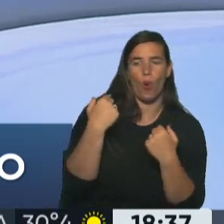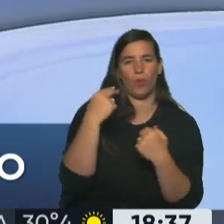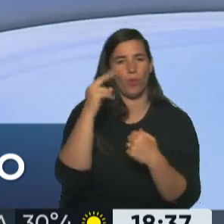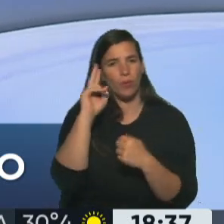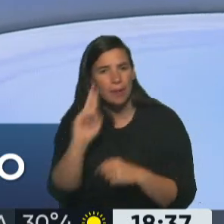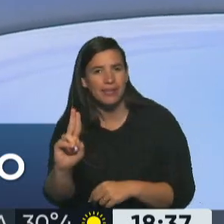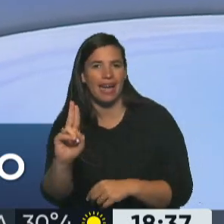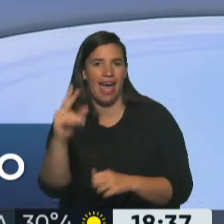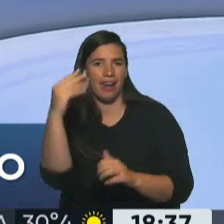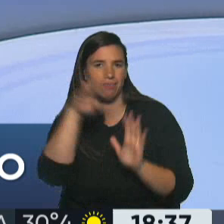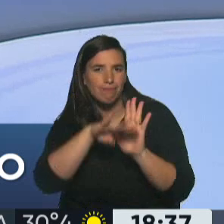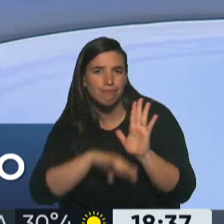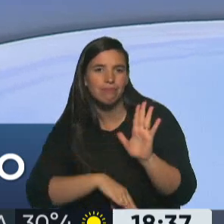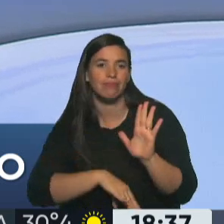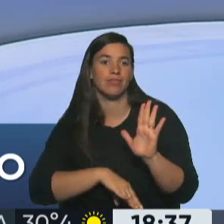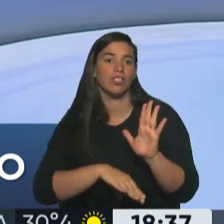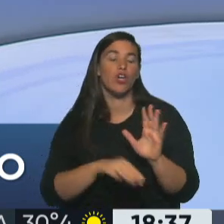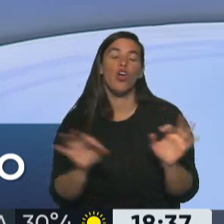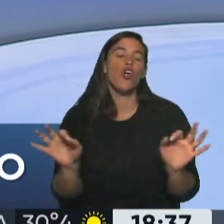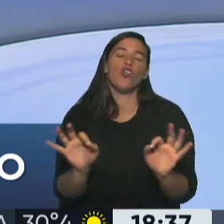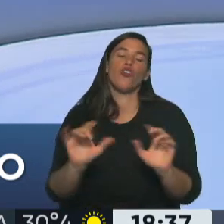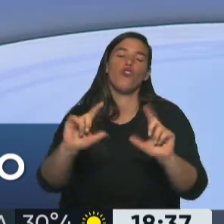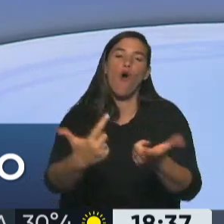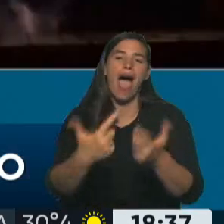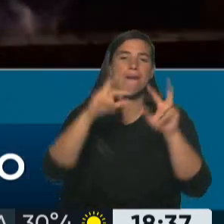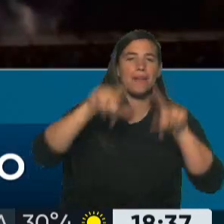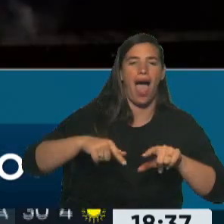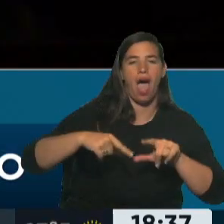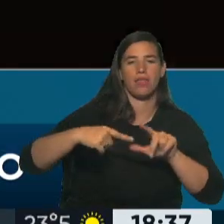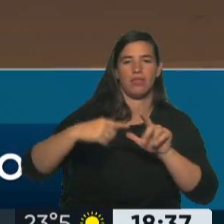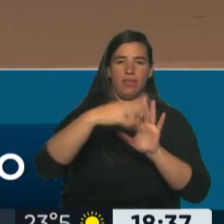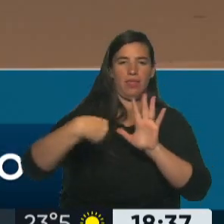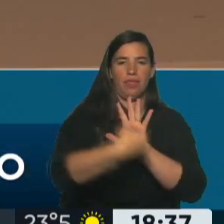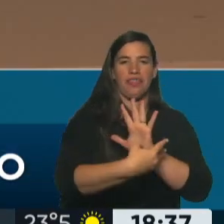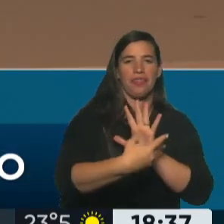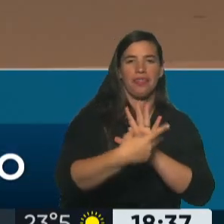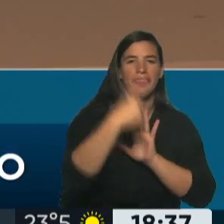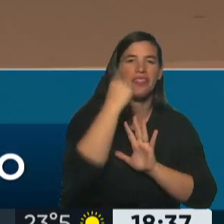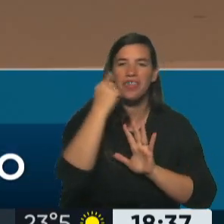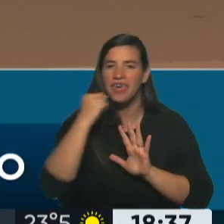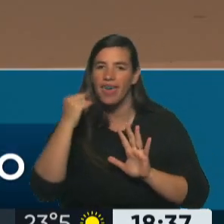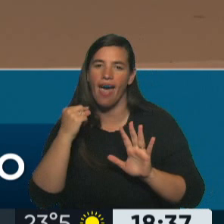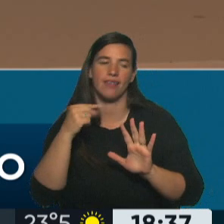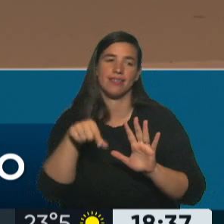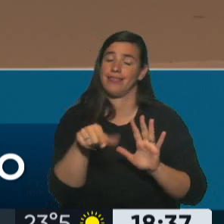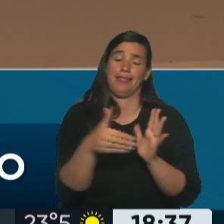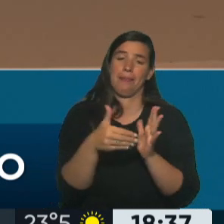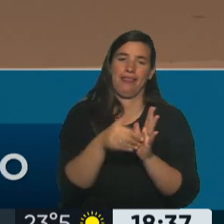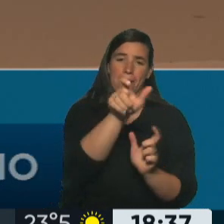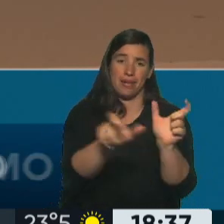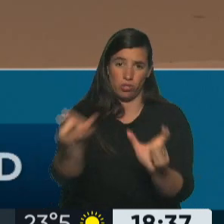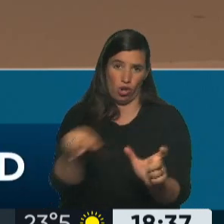teorías para quienes tienen necesidad de más ajustes razonables a la hora de desenvolverse en el ámbito laboral. Y